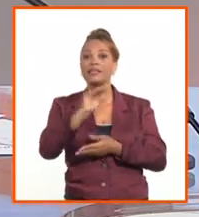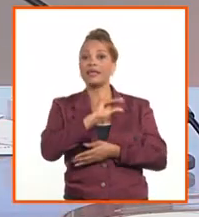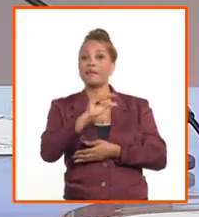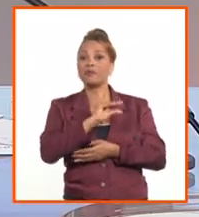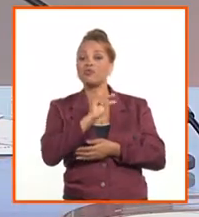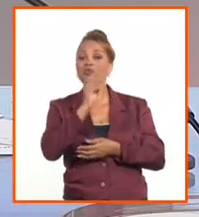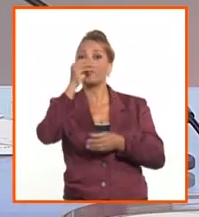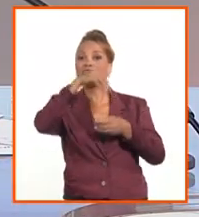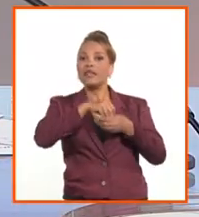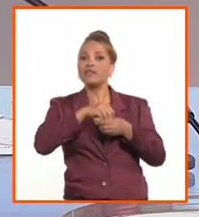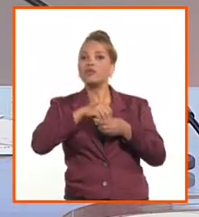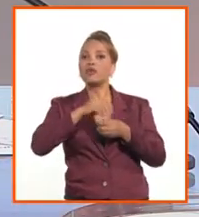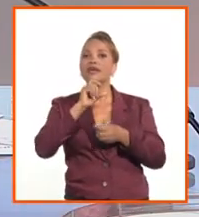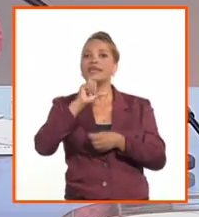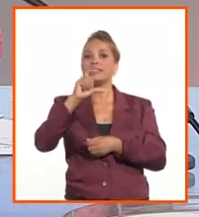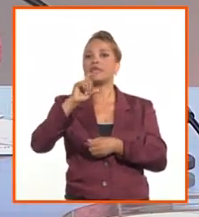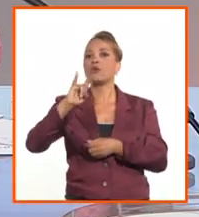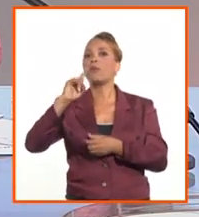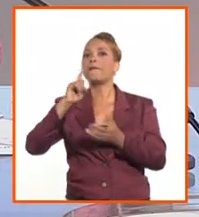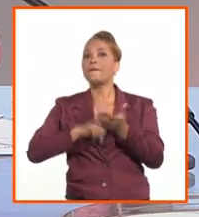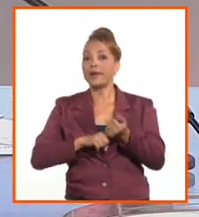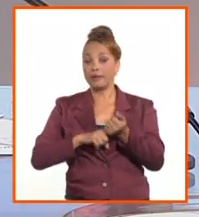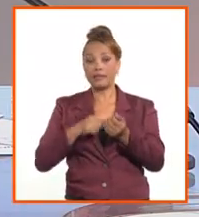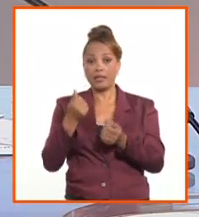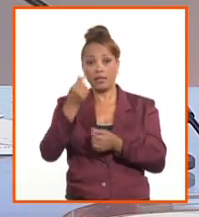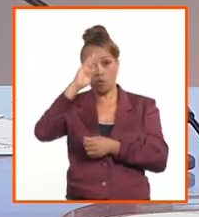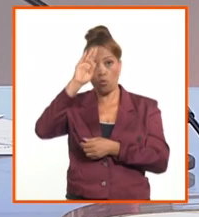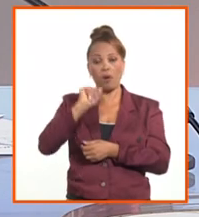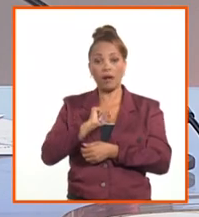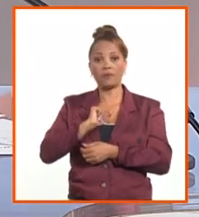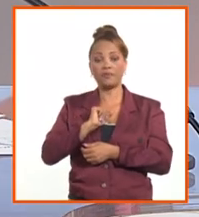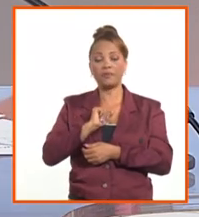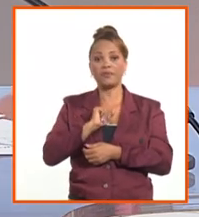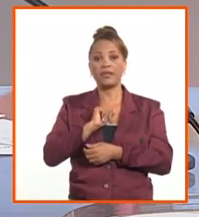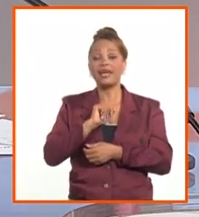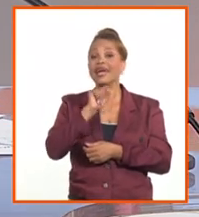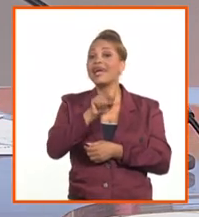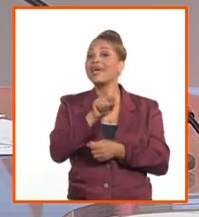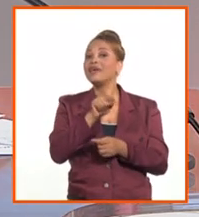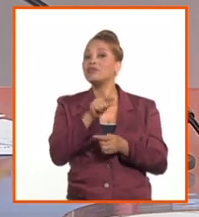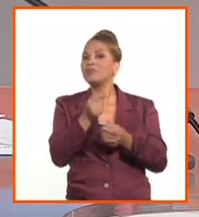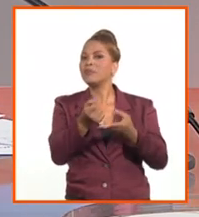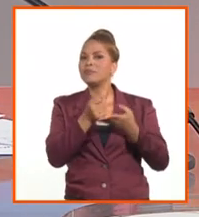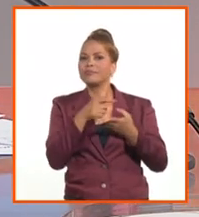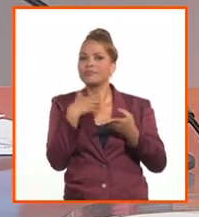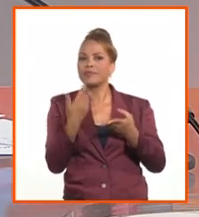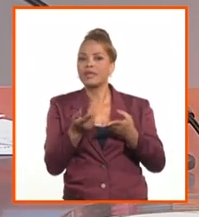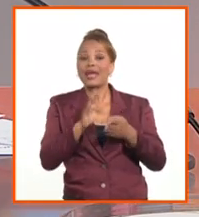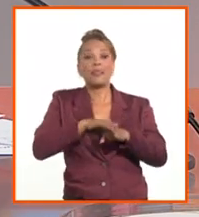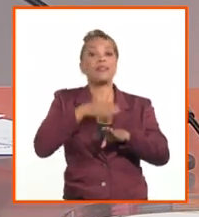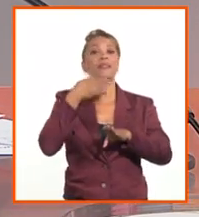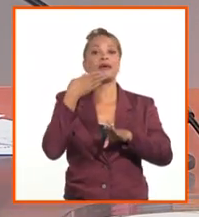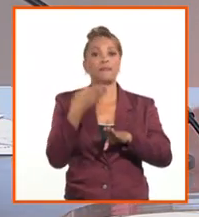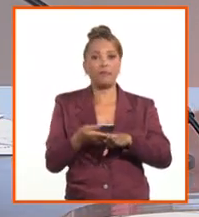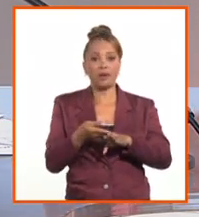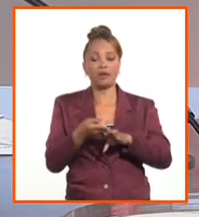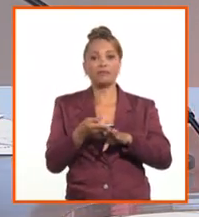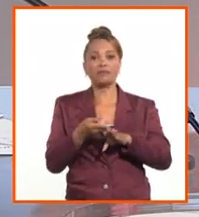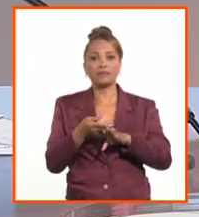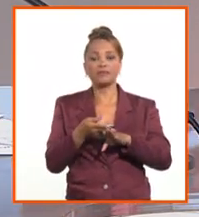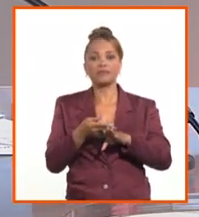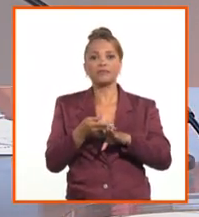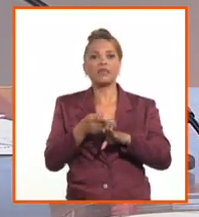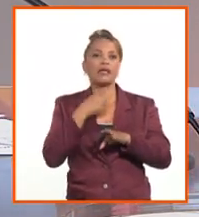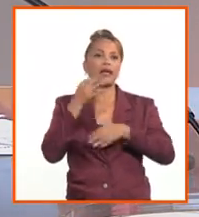cuentas en CUP, que es lo que estamos potenciando, para lo cual, después cuando hablaremos de los mages, podemos explicar